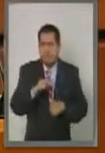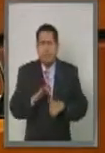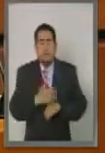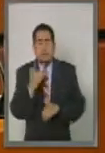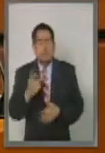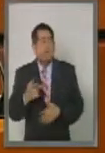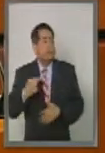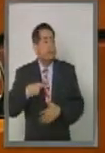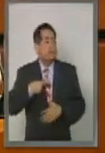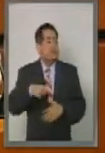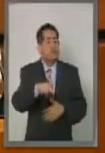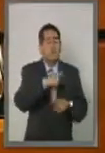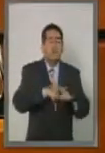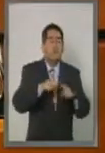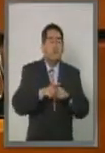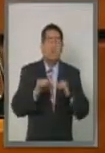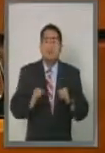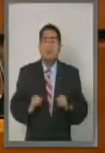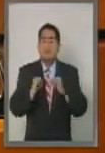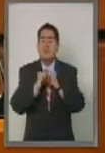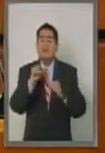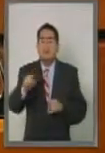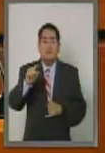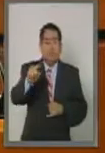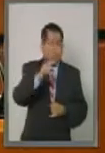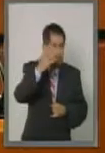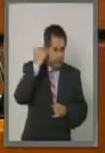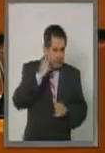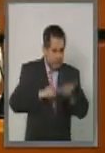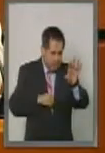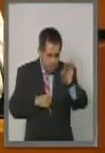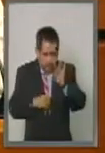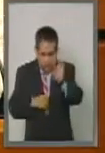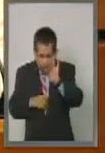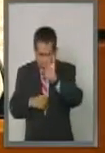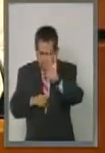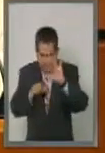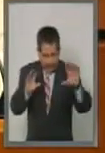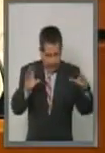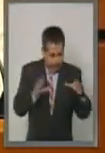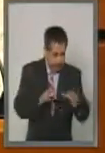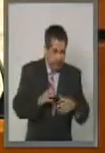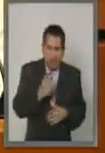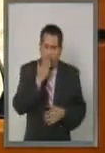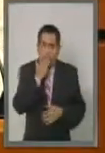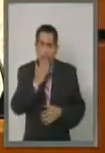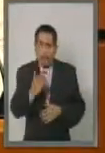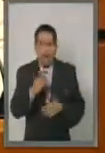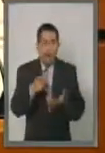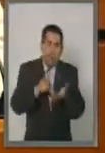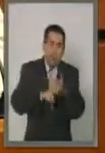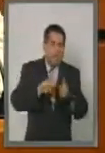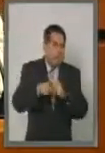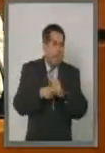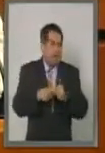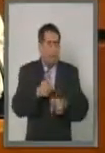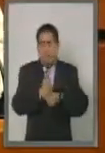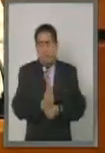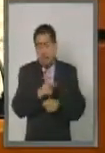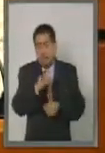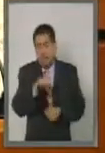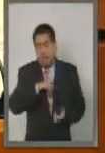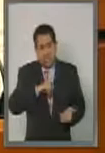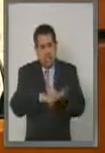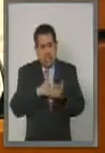personas e instituciones que han sido seleccionadas son representativas del Movimiento Nacional de Víctimas